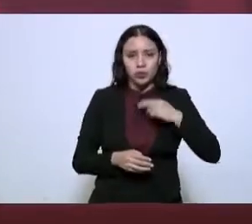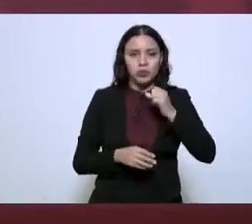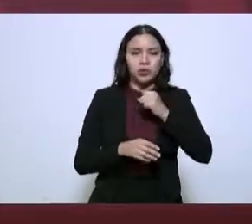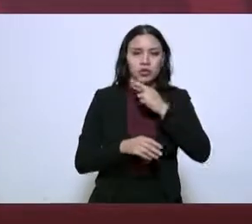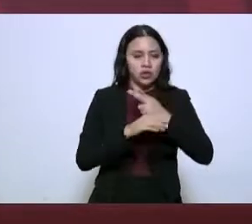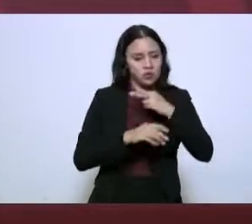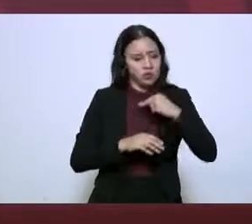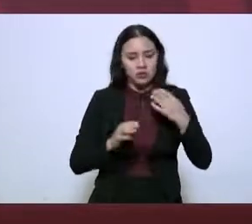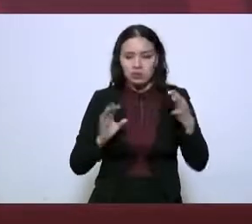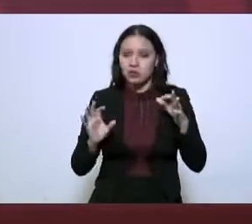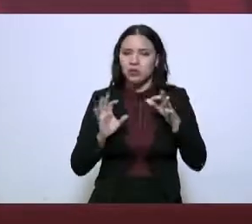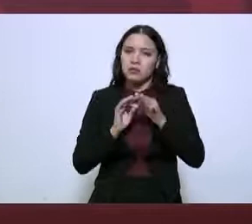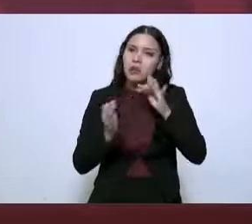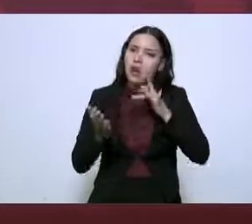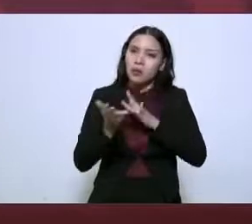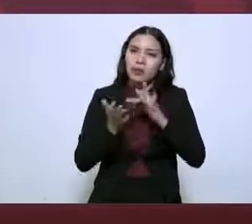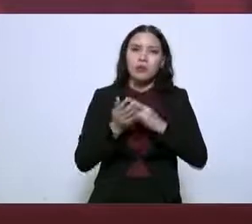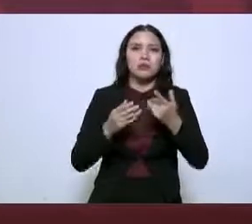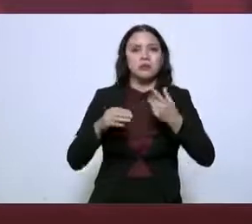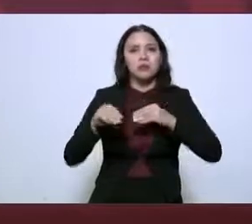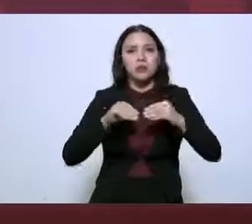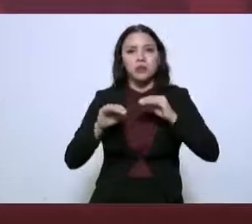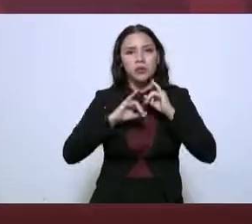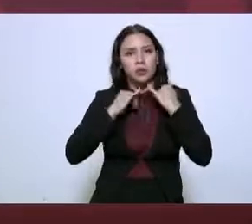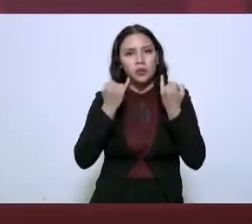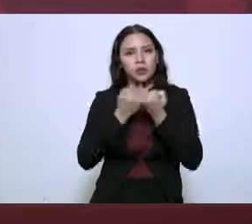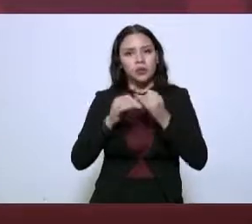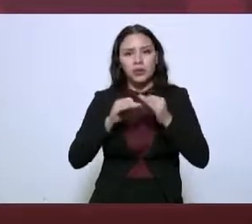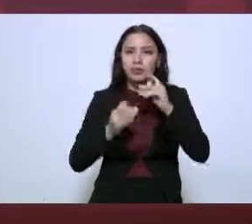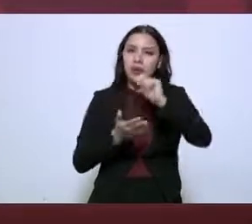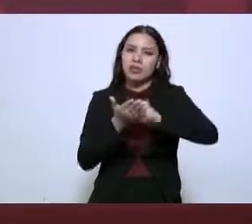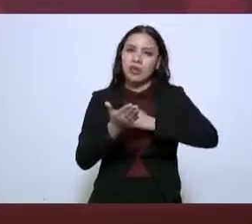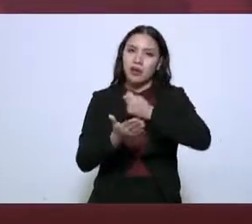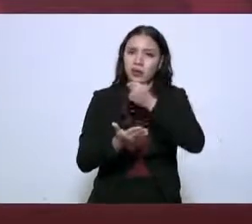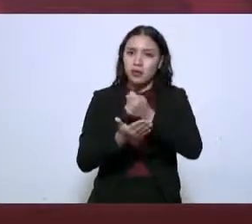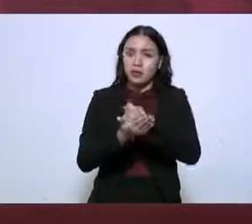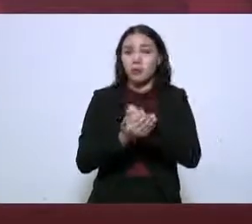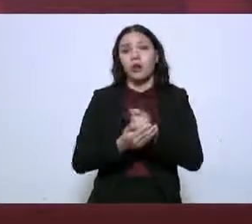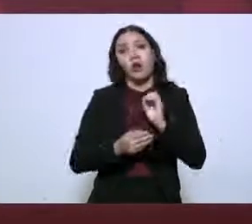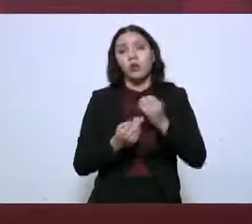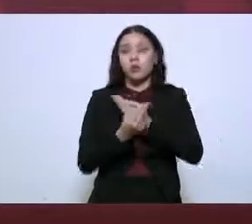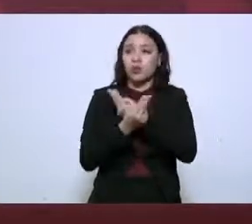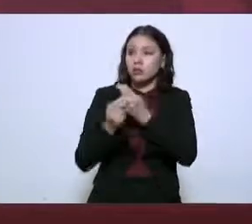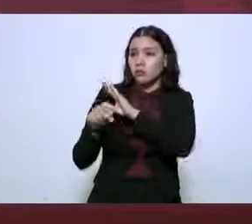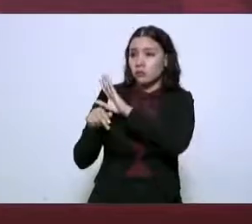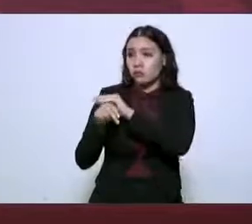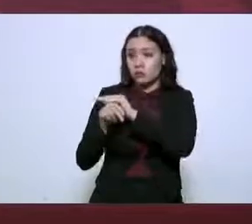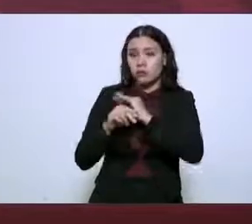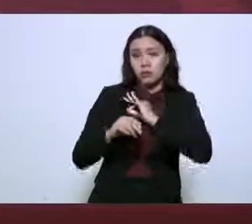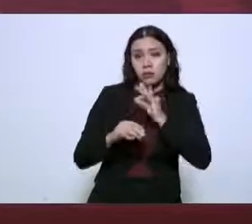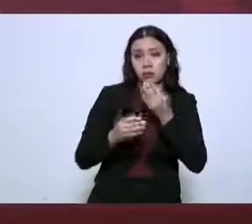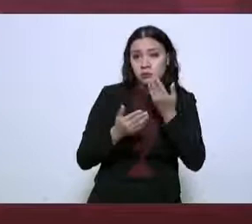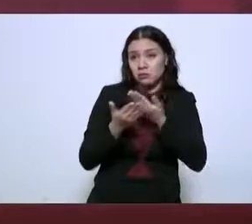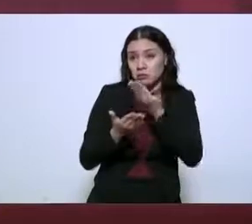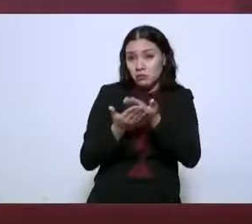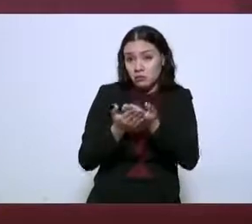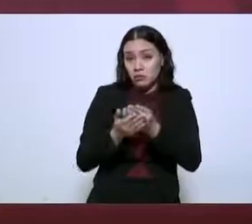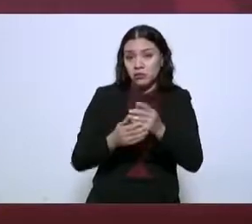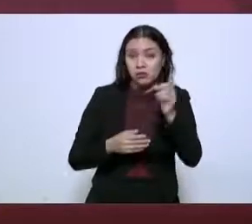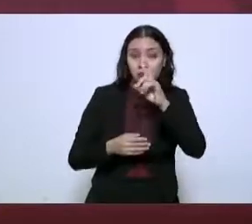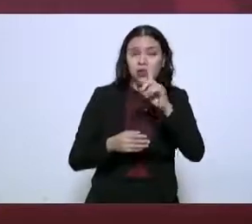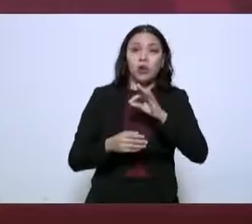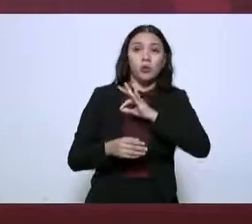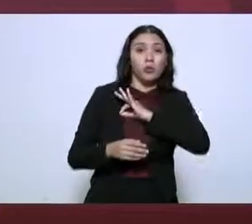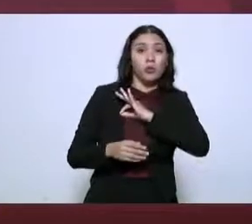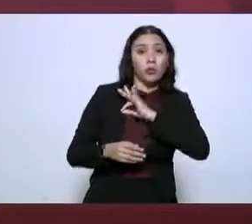instrucciones, aportar más al estado de Tamaulipas. Y también, si se me permite la sugerencia, organizar la visita del